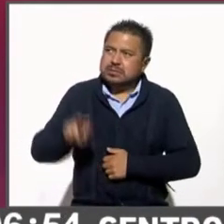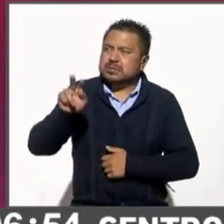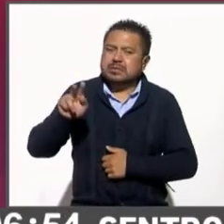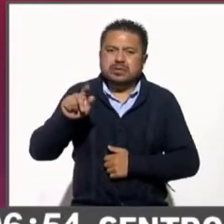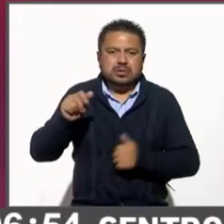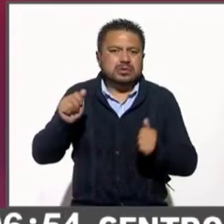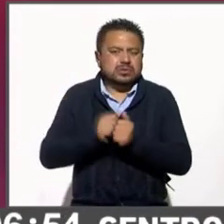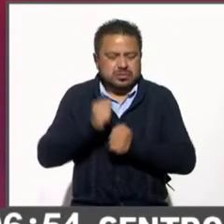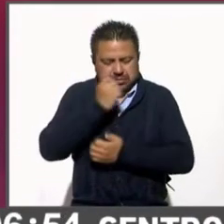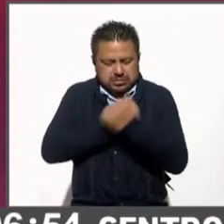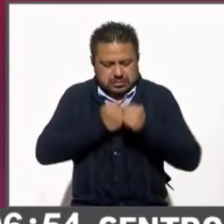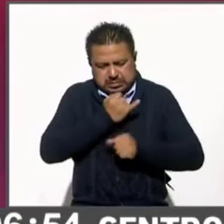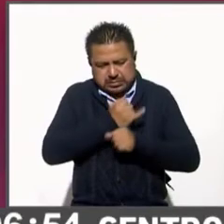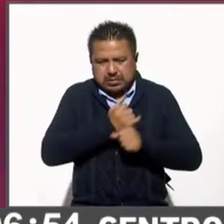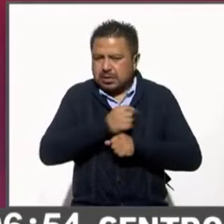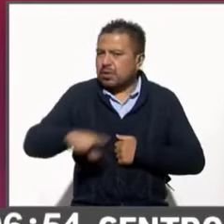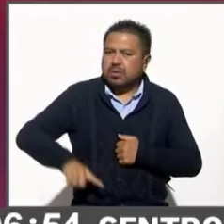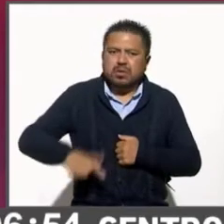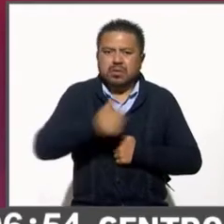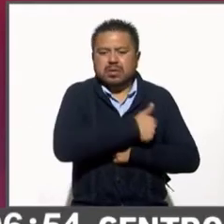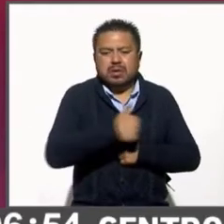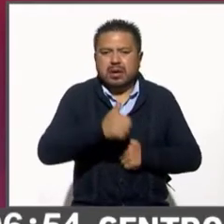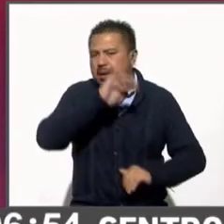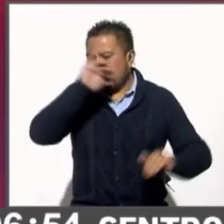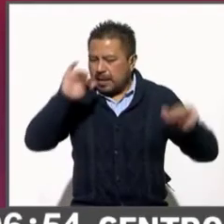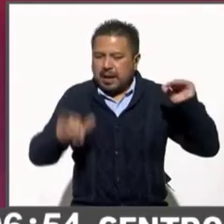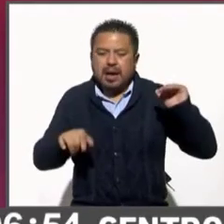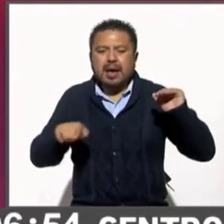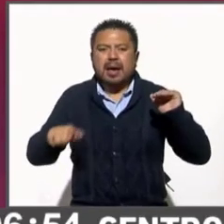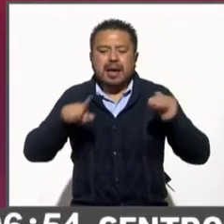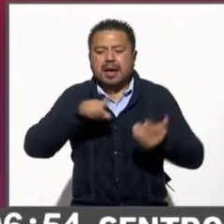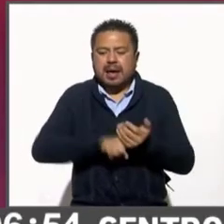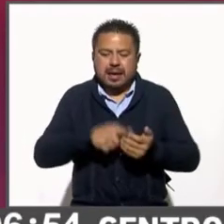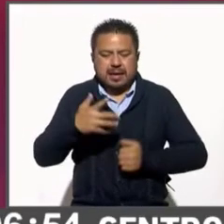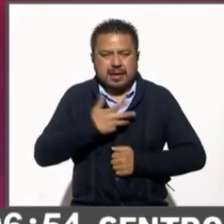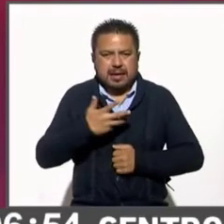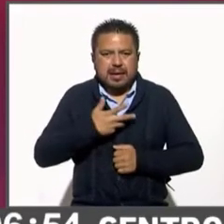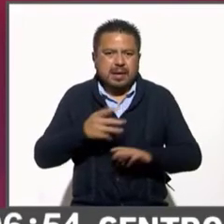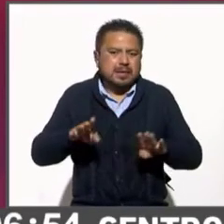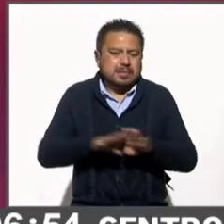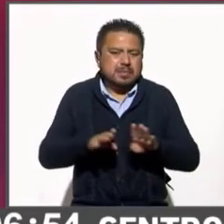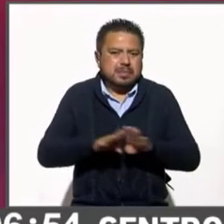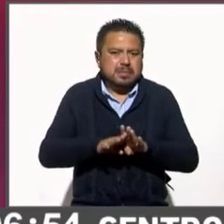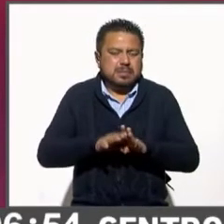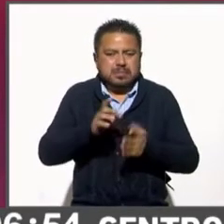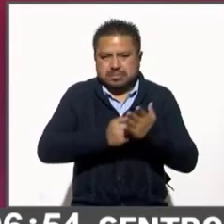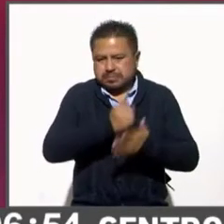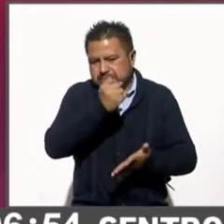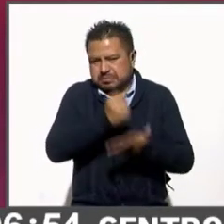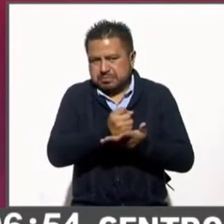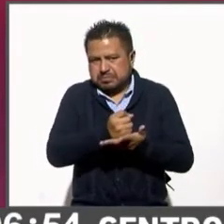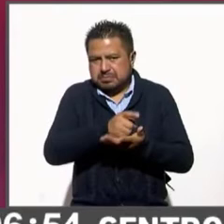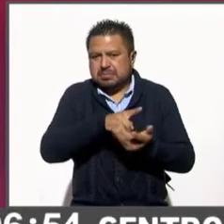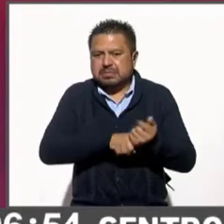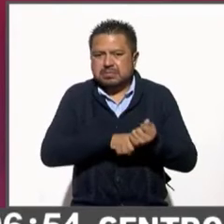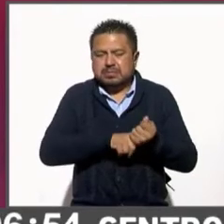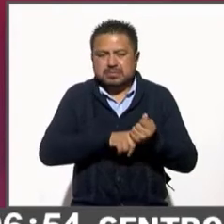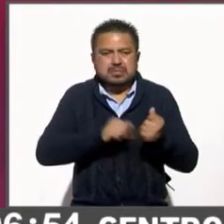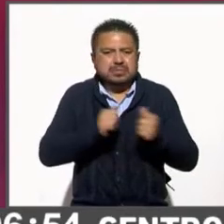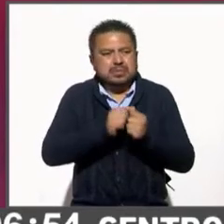nuevamente están por debajo de la aprobación del propio presidente.